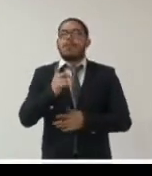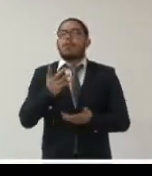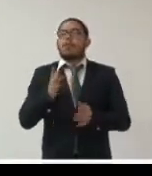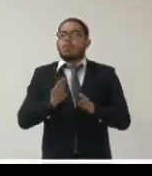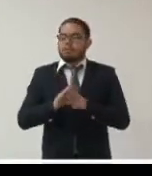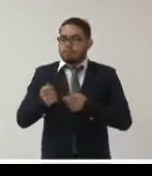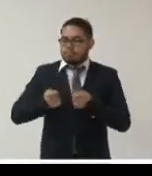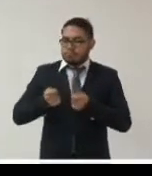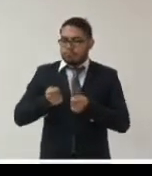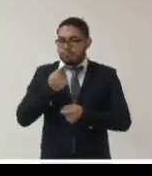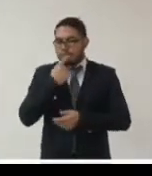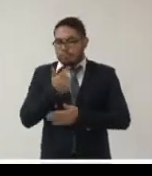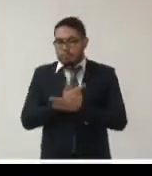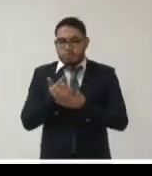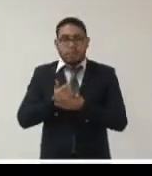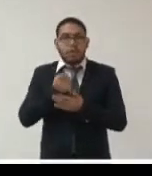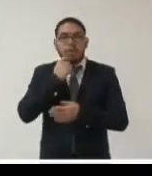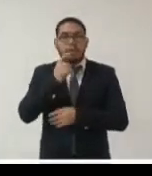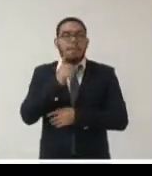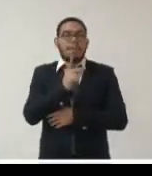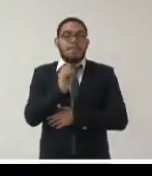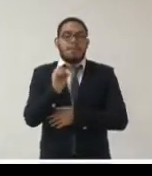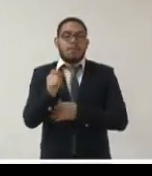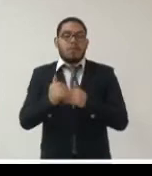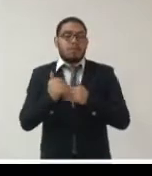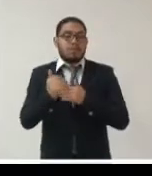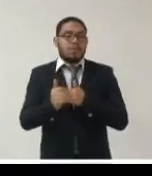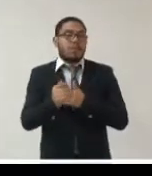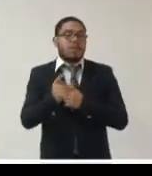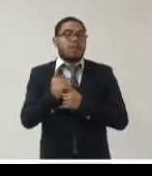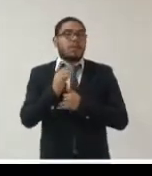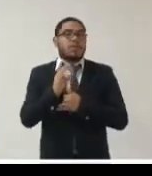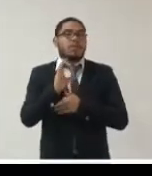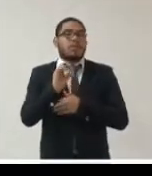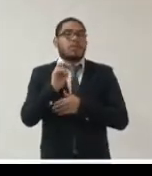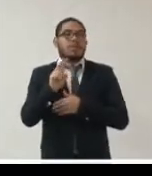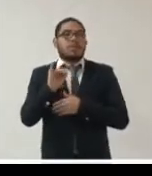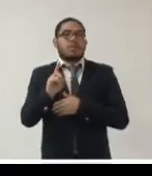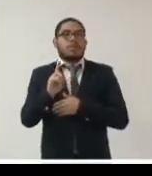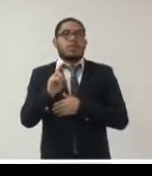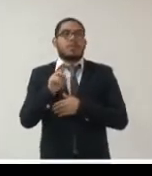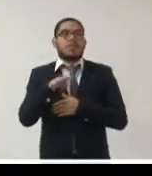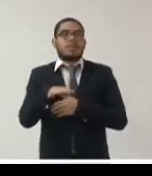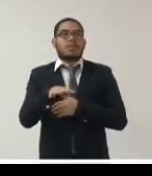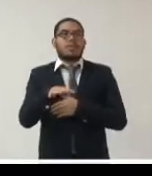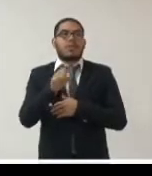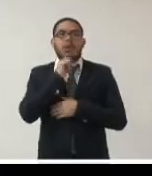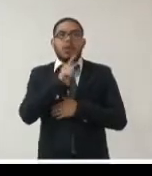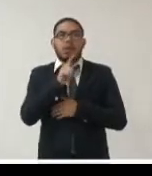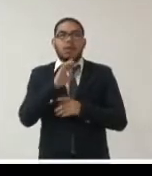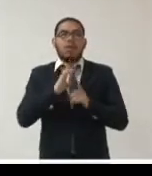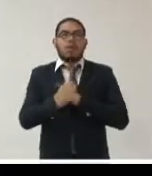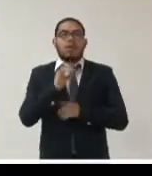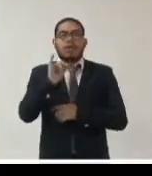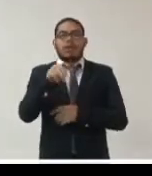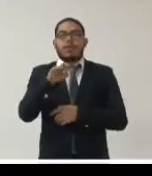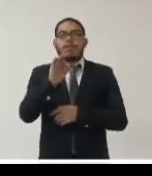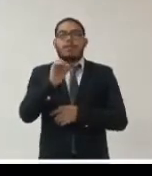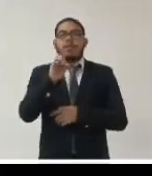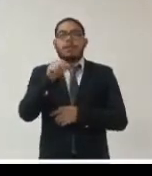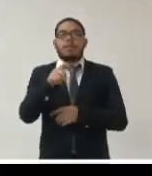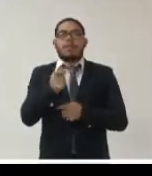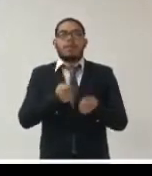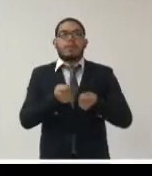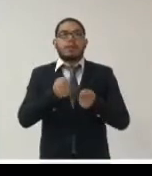de transparencia y rendición de cuentas post covid-19 para ello me permito presentar a la doctora eva comisionada quien será la